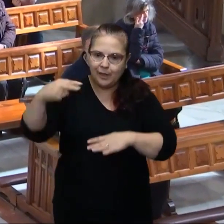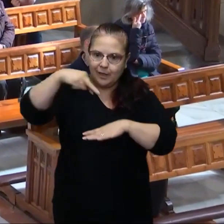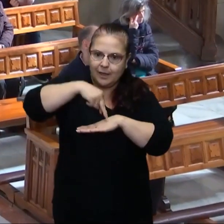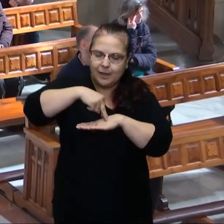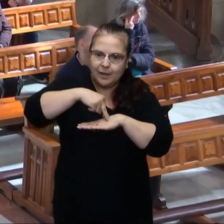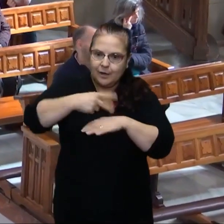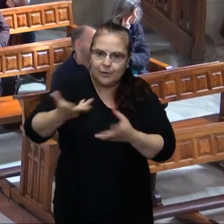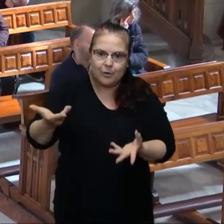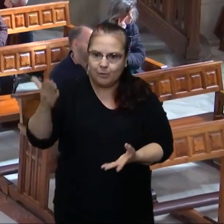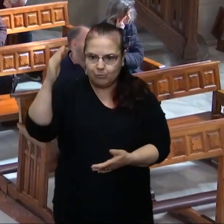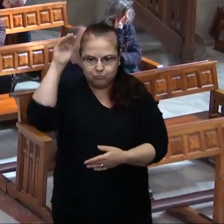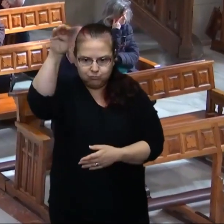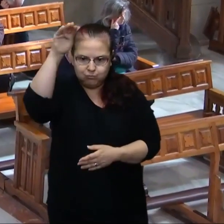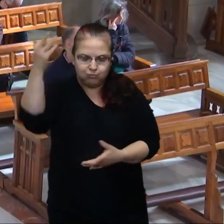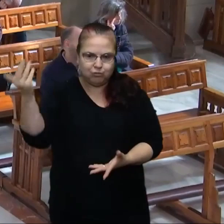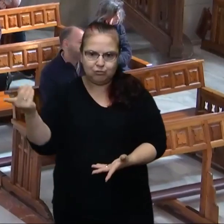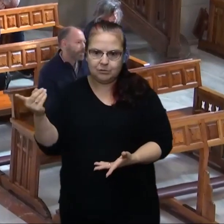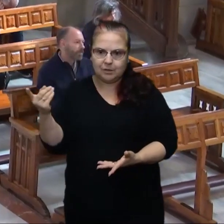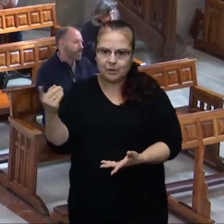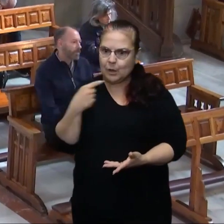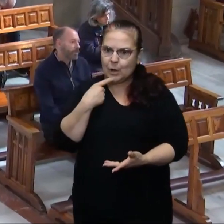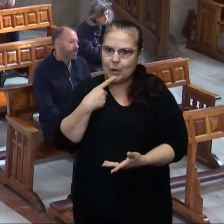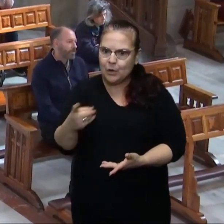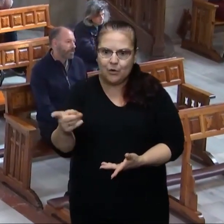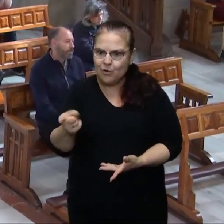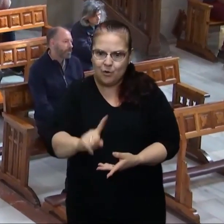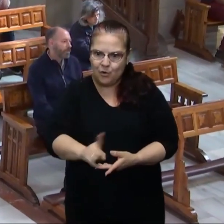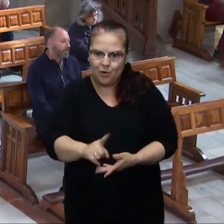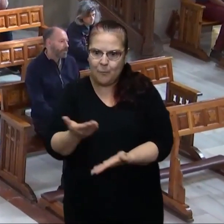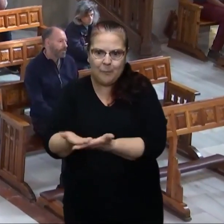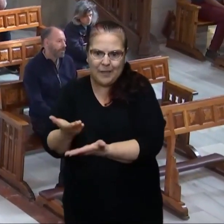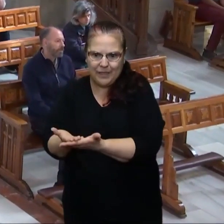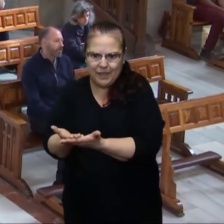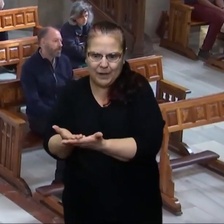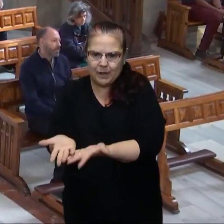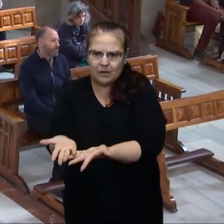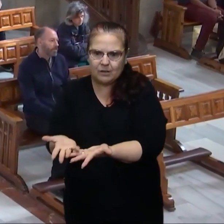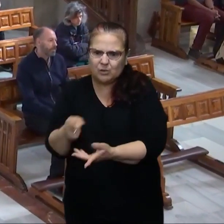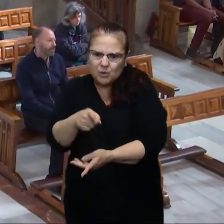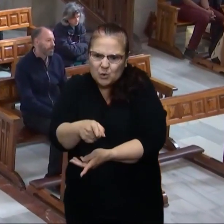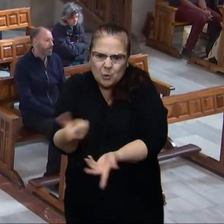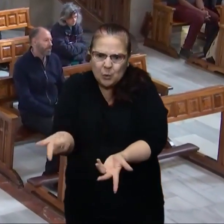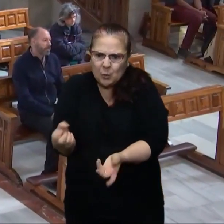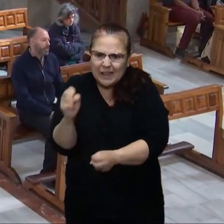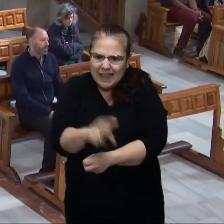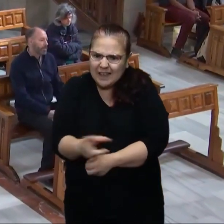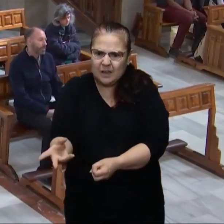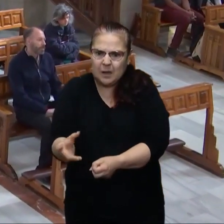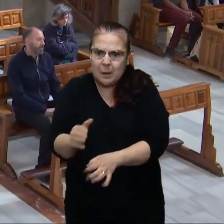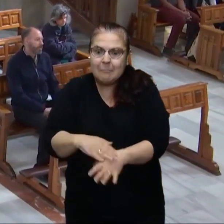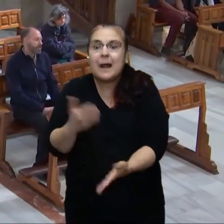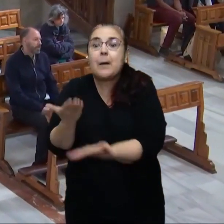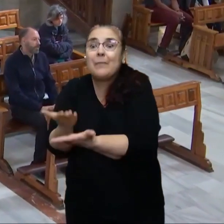gentiles algo que el Señor no les ha exigido. ¿Quién eres tú para exigirle a los demás?